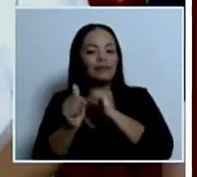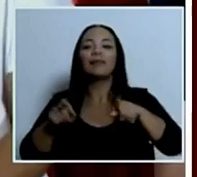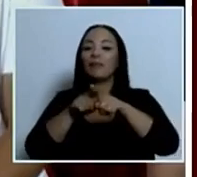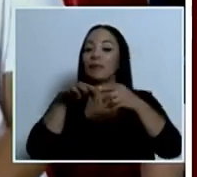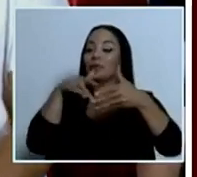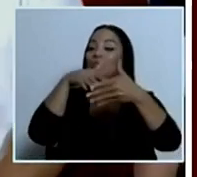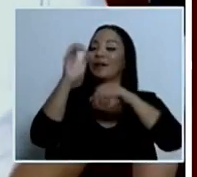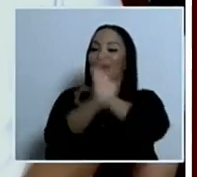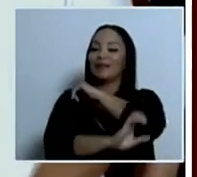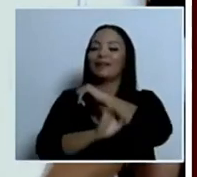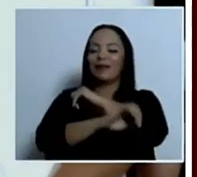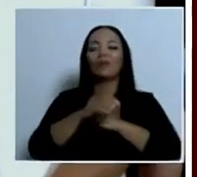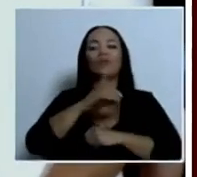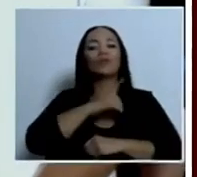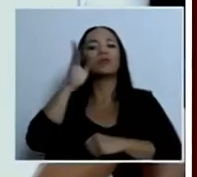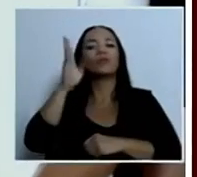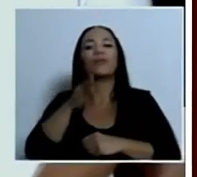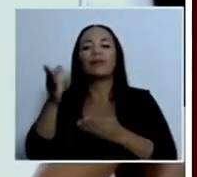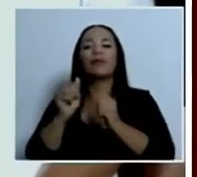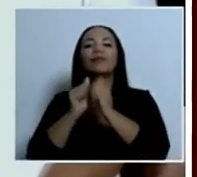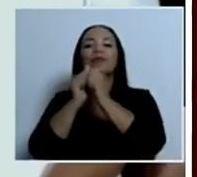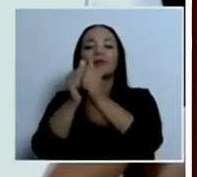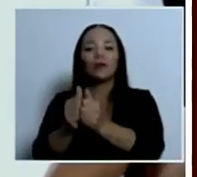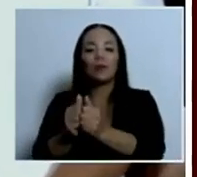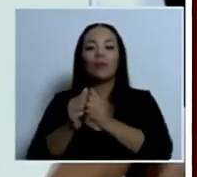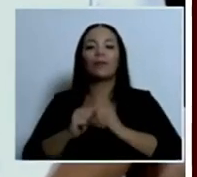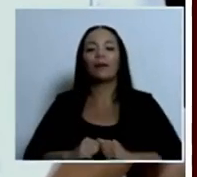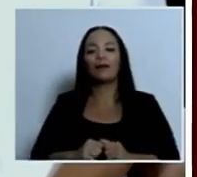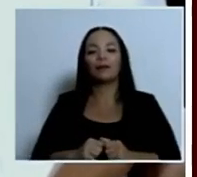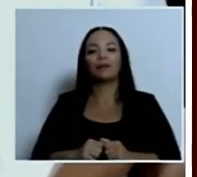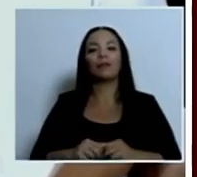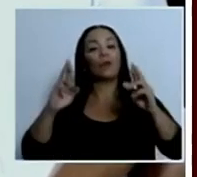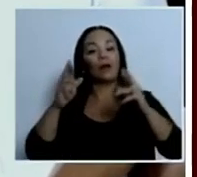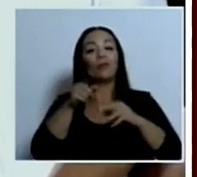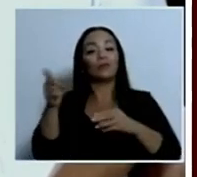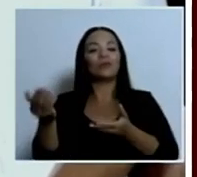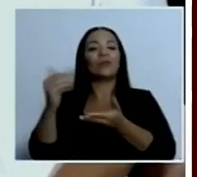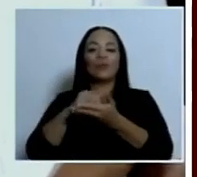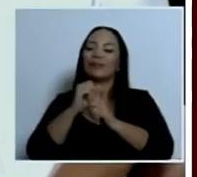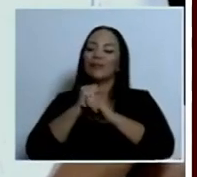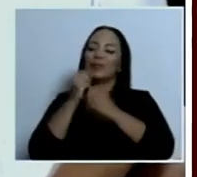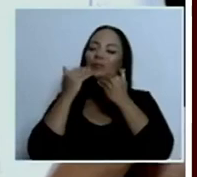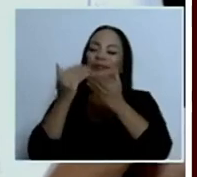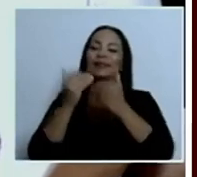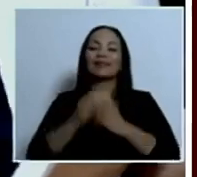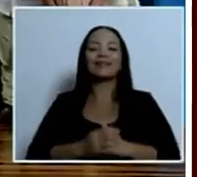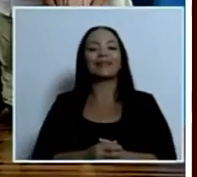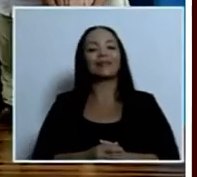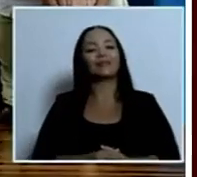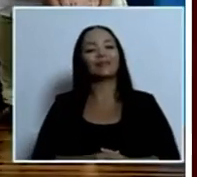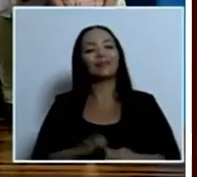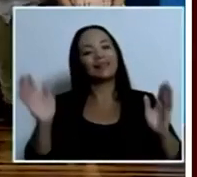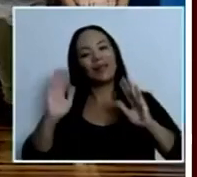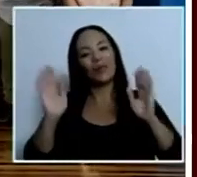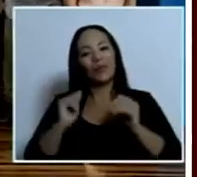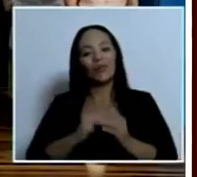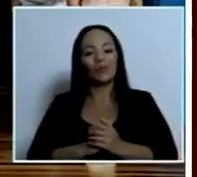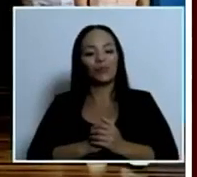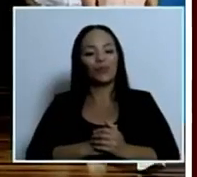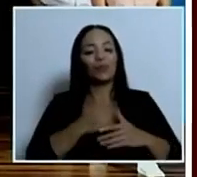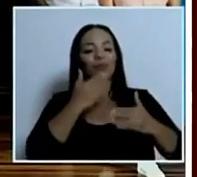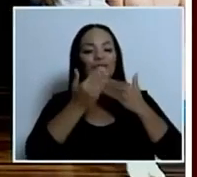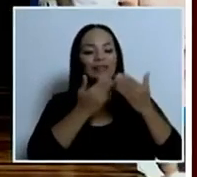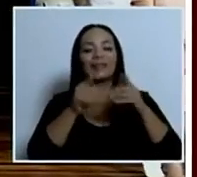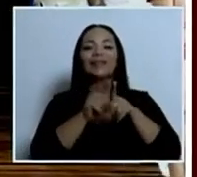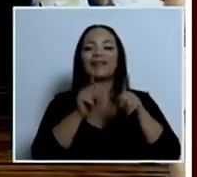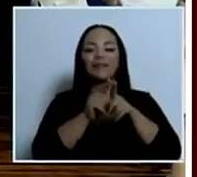extranjero. Que Dios los bendiga, los acompañe y que vuelvan muy seguros. Muchas gracias. Hasta luego. Muchas gracias también